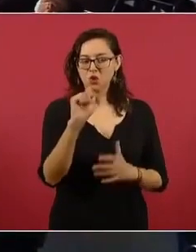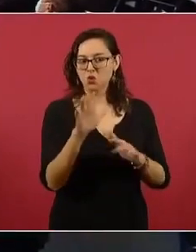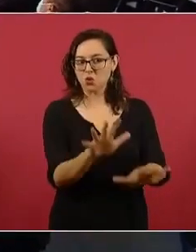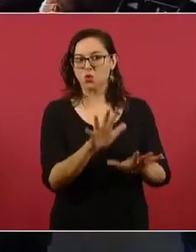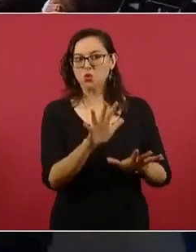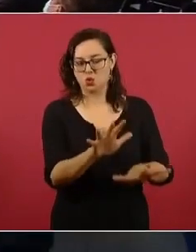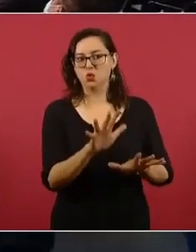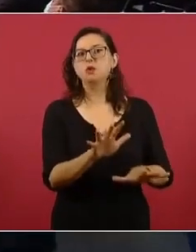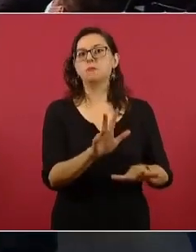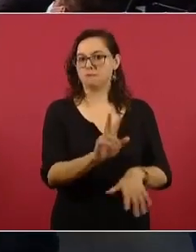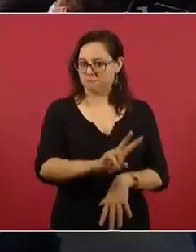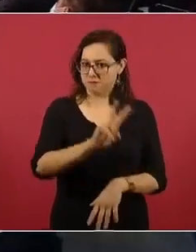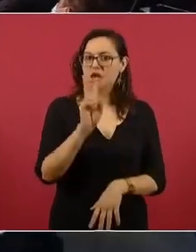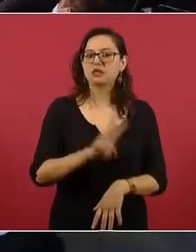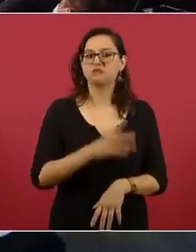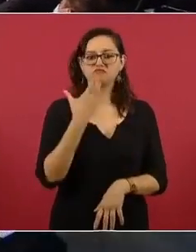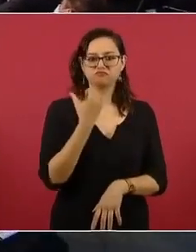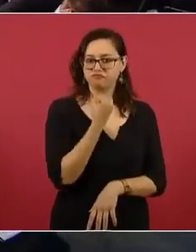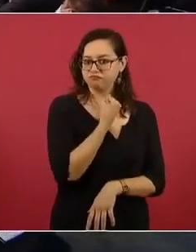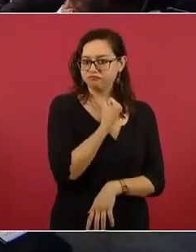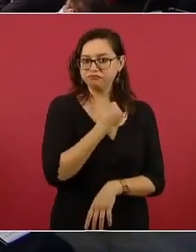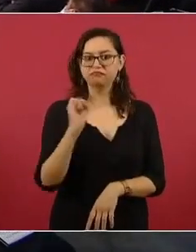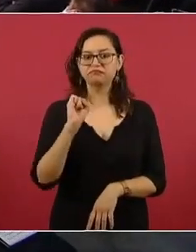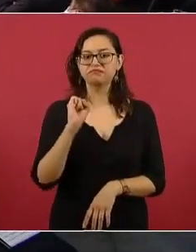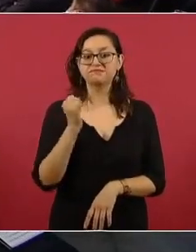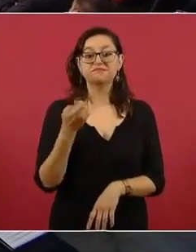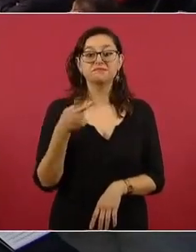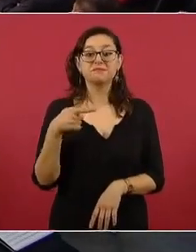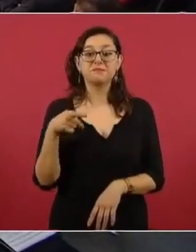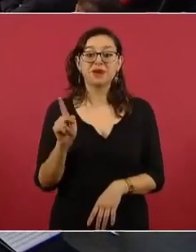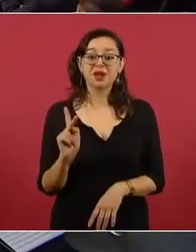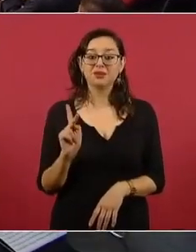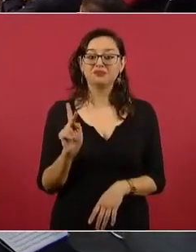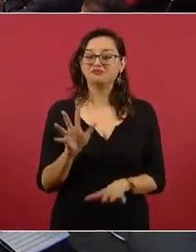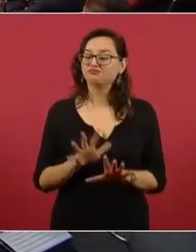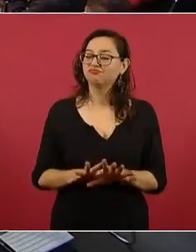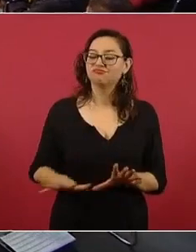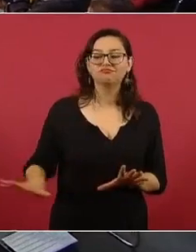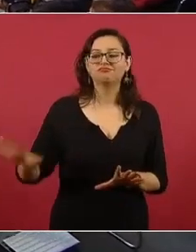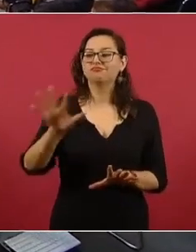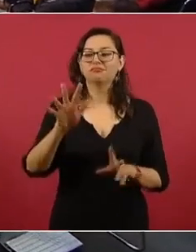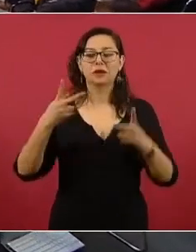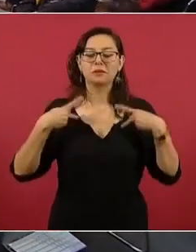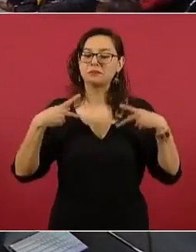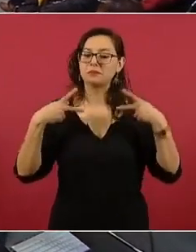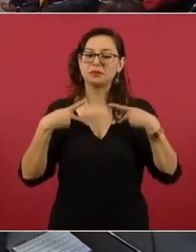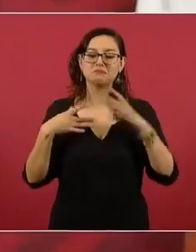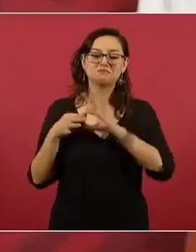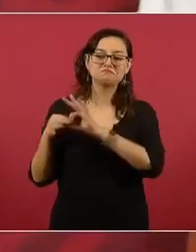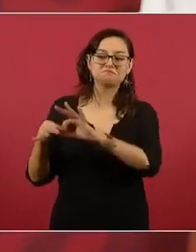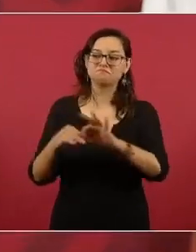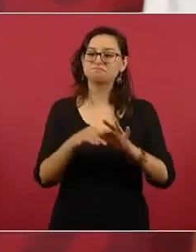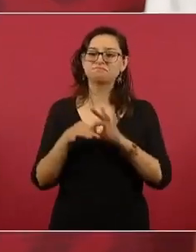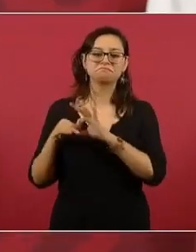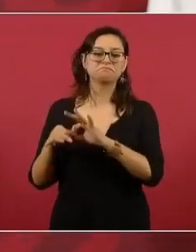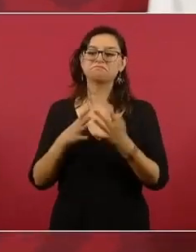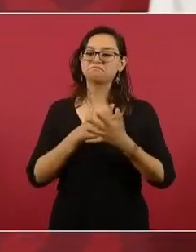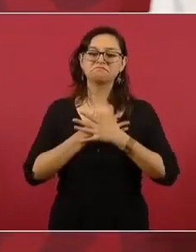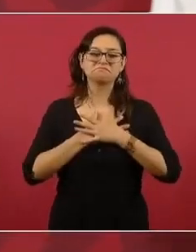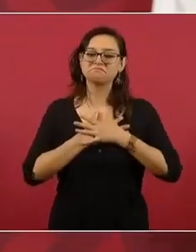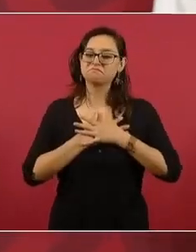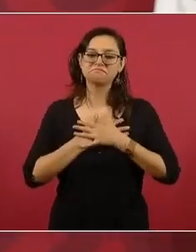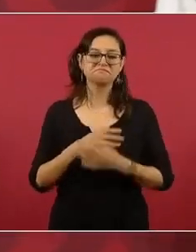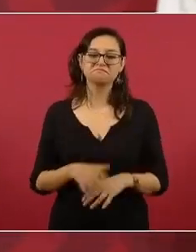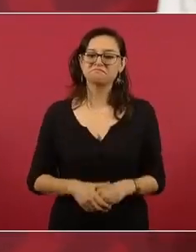no le tienen mucho